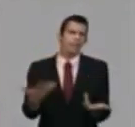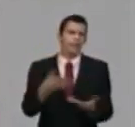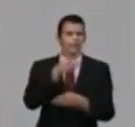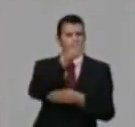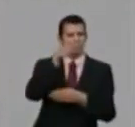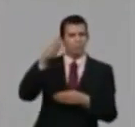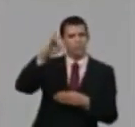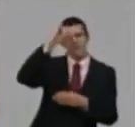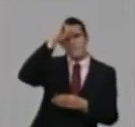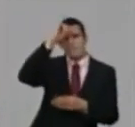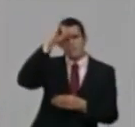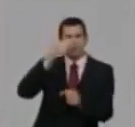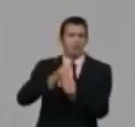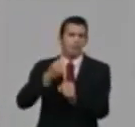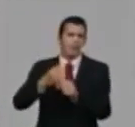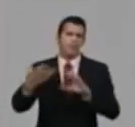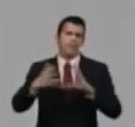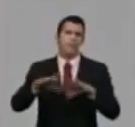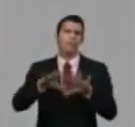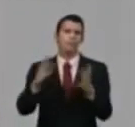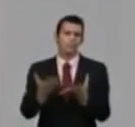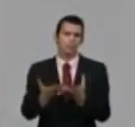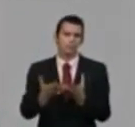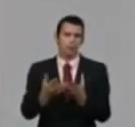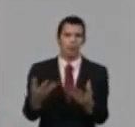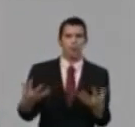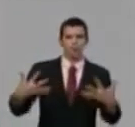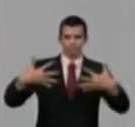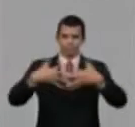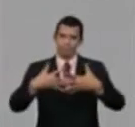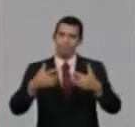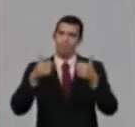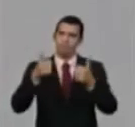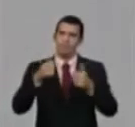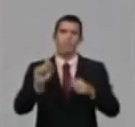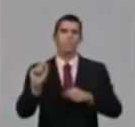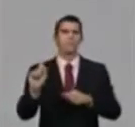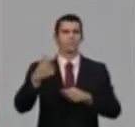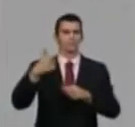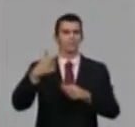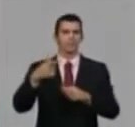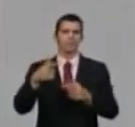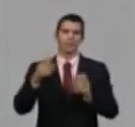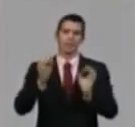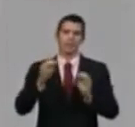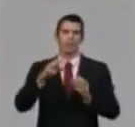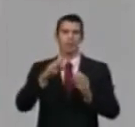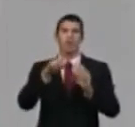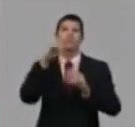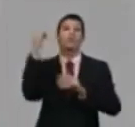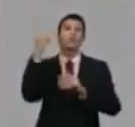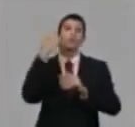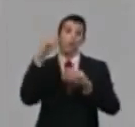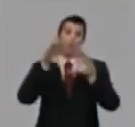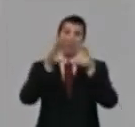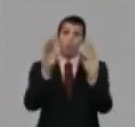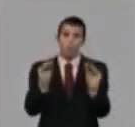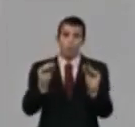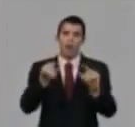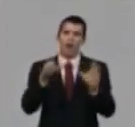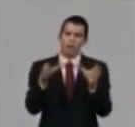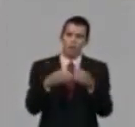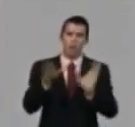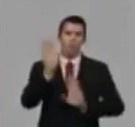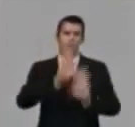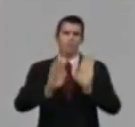de los presidentes, los vicepresidentes del Consejo de Defensa Nacional, ¿para qué? Para que a partir de las entidades que